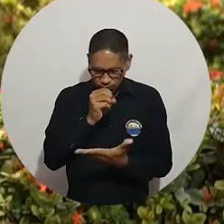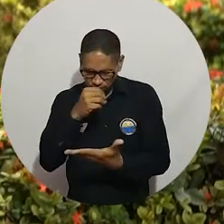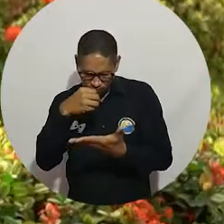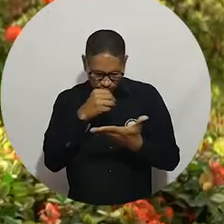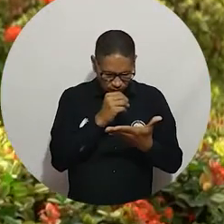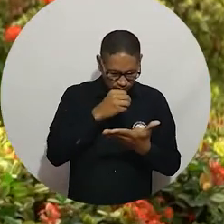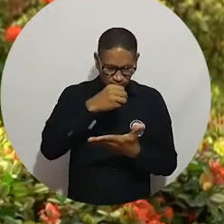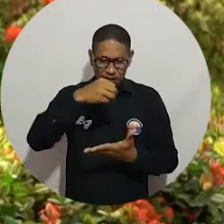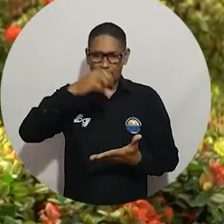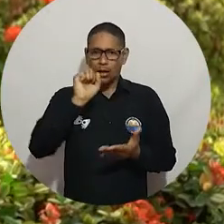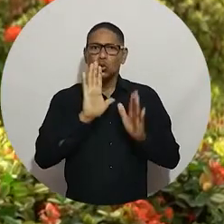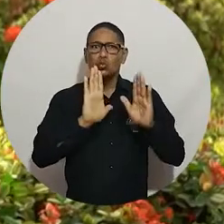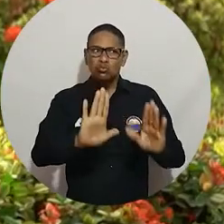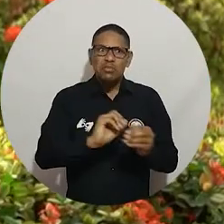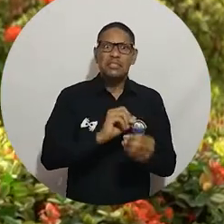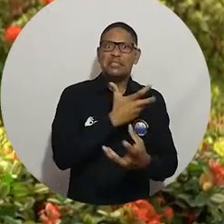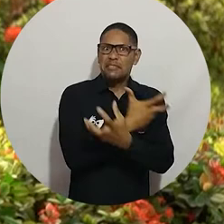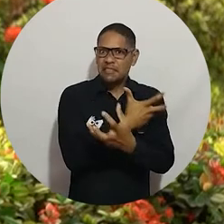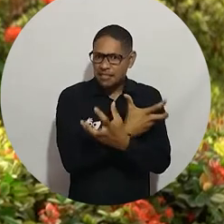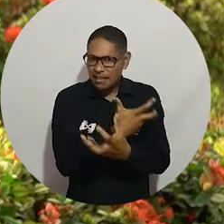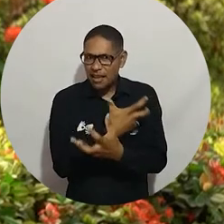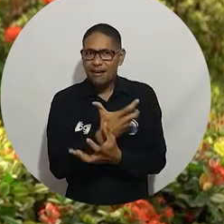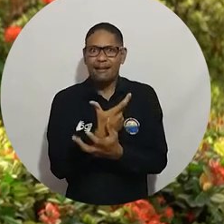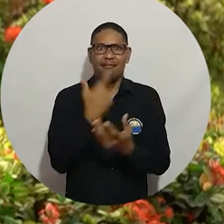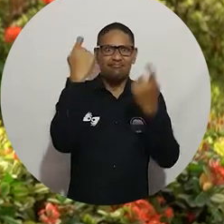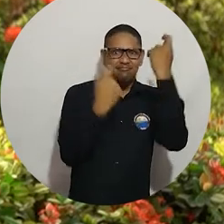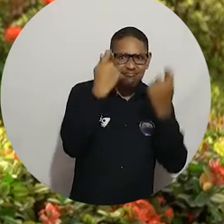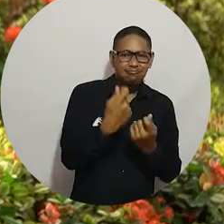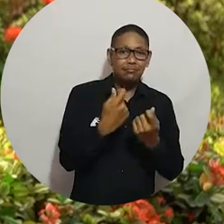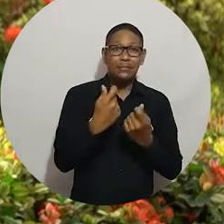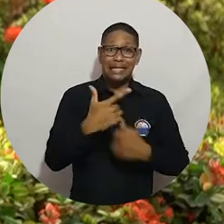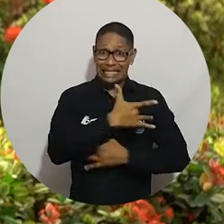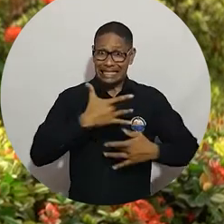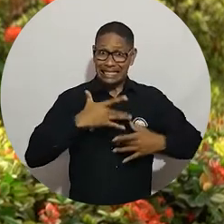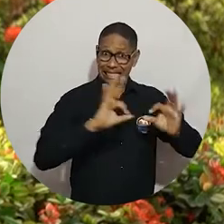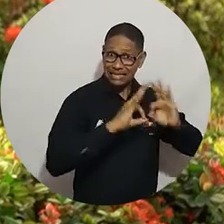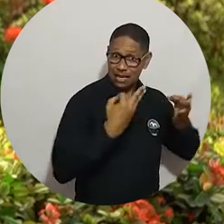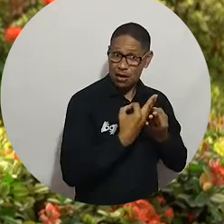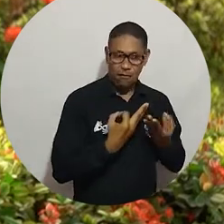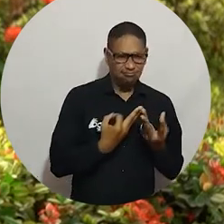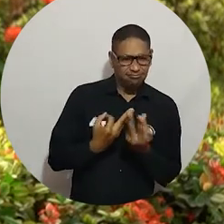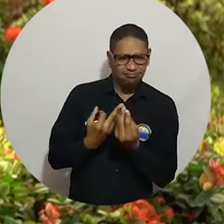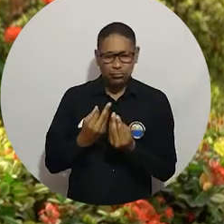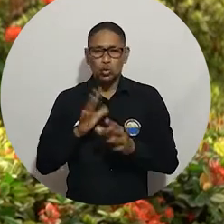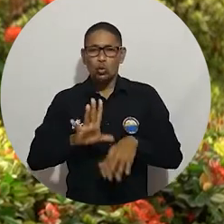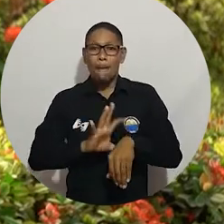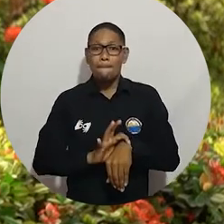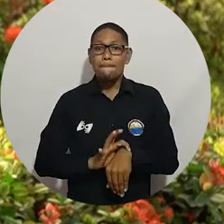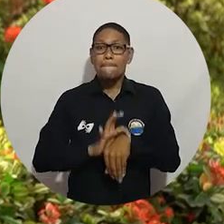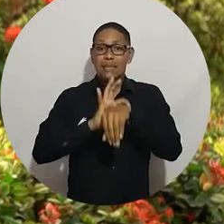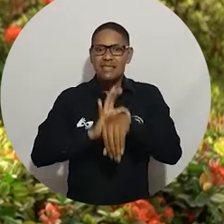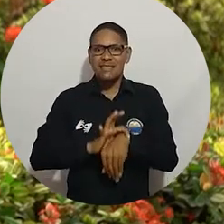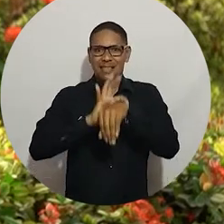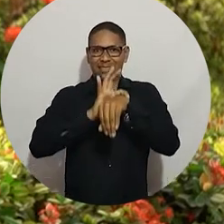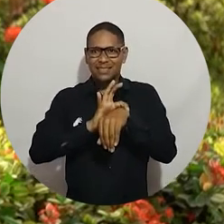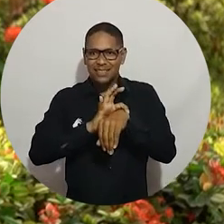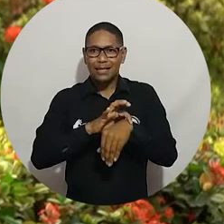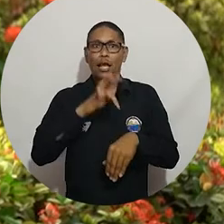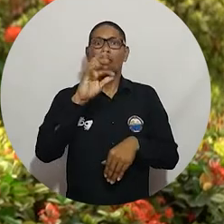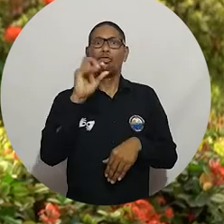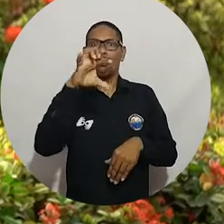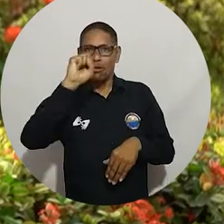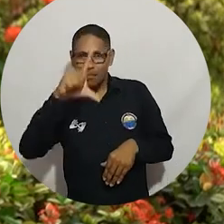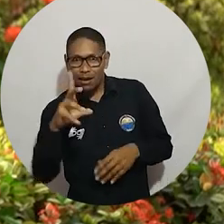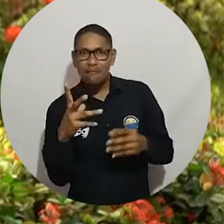mérito enorme, que a pesar de las limitaciones materiales, a pesar de que no hay, a pesar de lo difícil, nunca nos paramos, siempre estamos avanzando. Así que